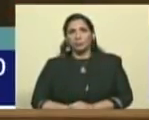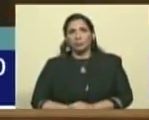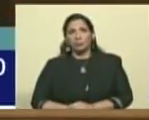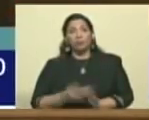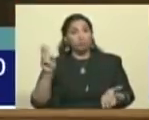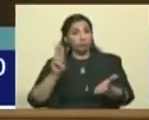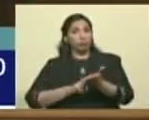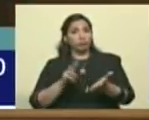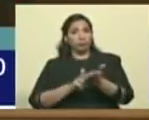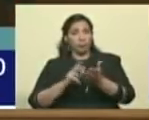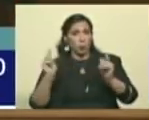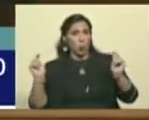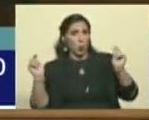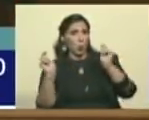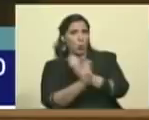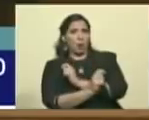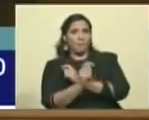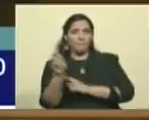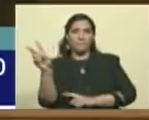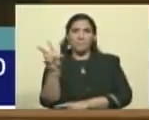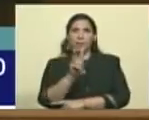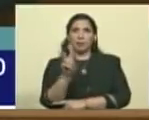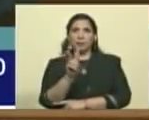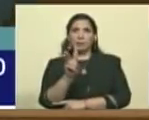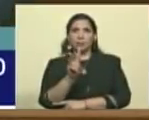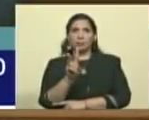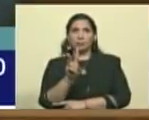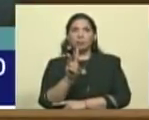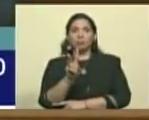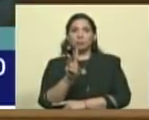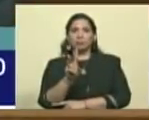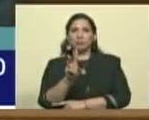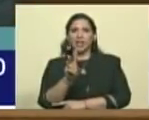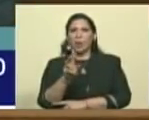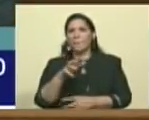verdad conviertan a Venezuela en una amenaza.